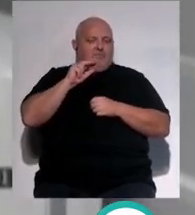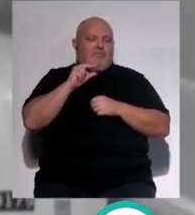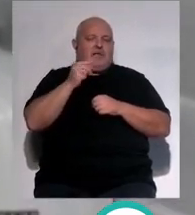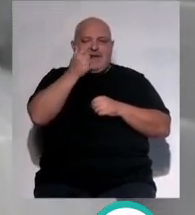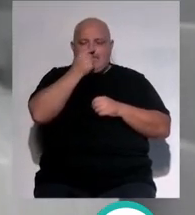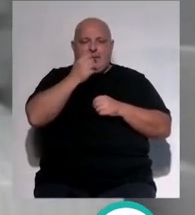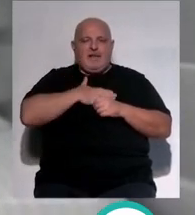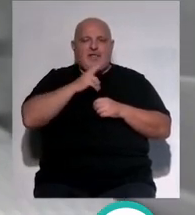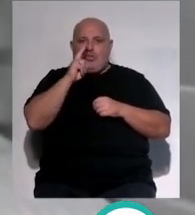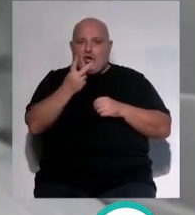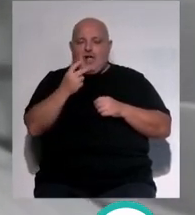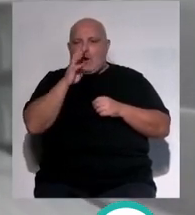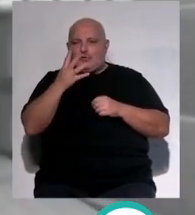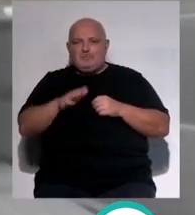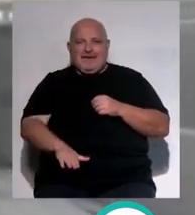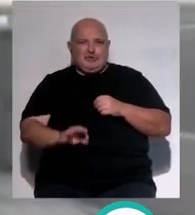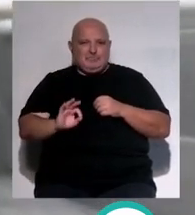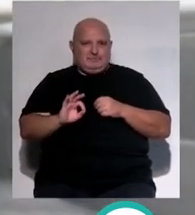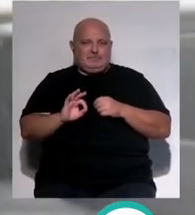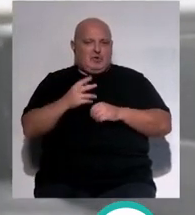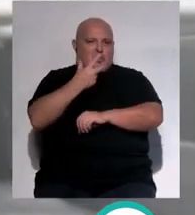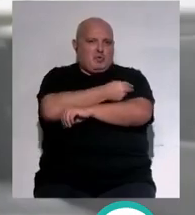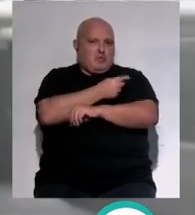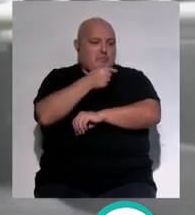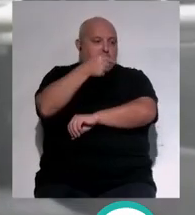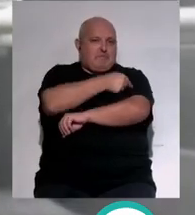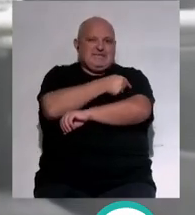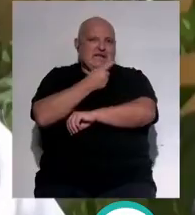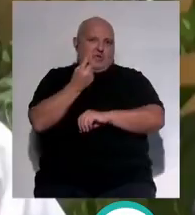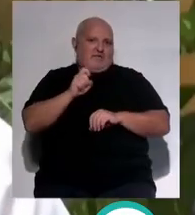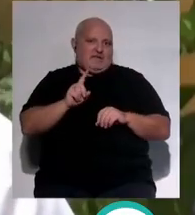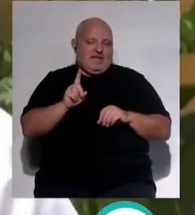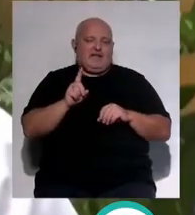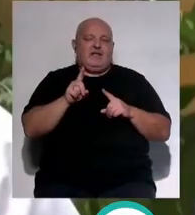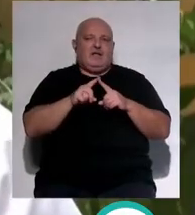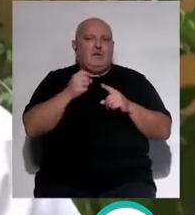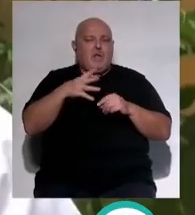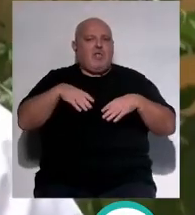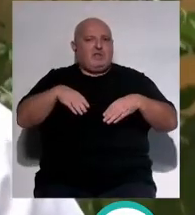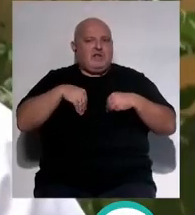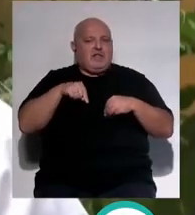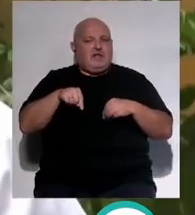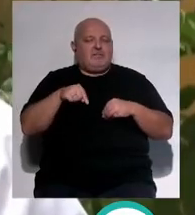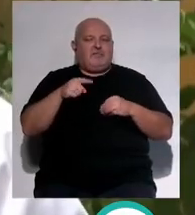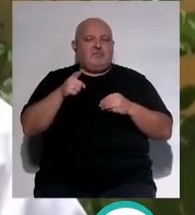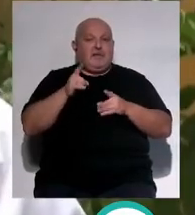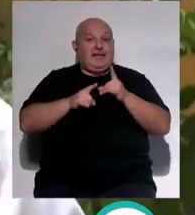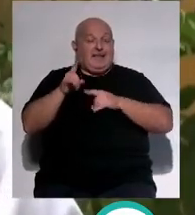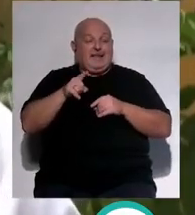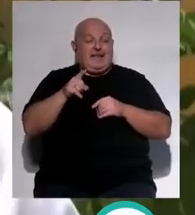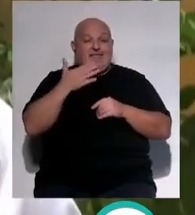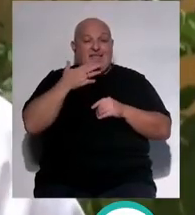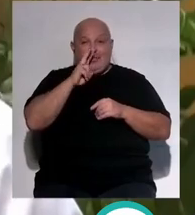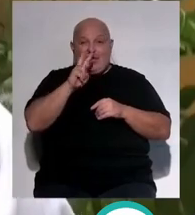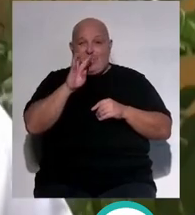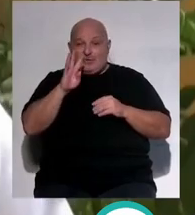gripe para niños entre 2 y 4 añitos se ha visto la efectividad que tiene se ha visto que tiene una buena aceptación y que la captación de los niños de esas